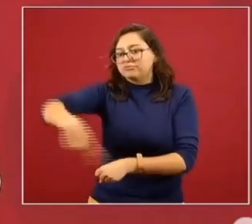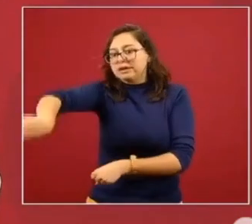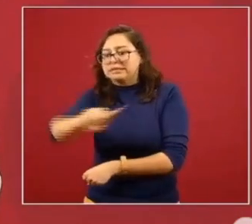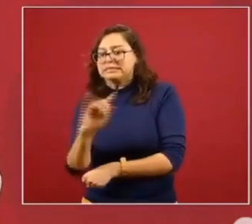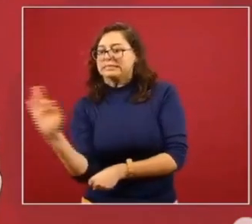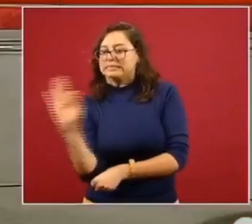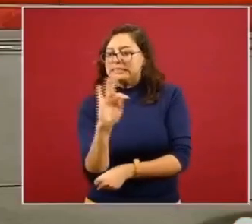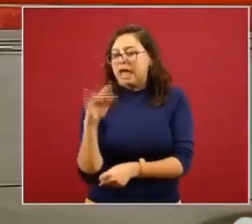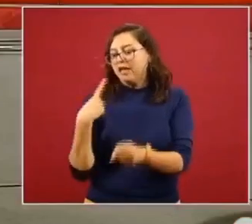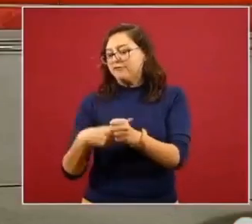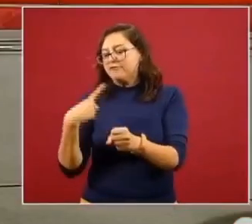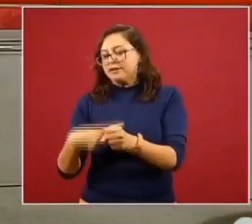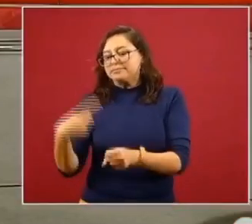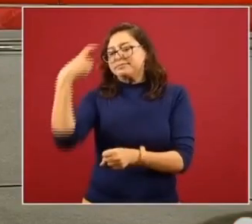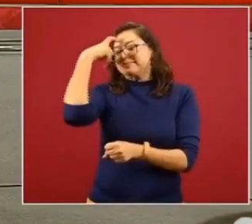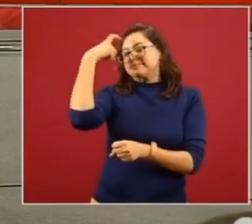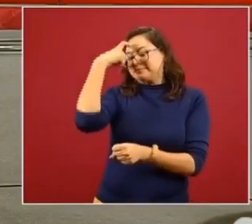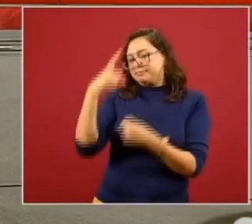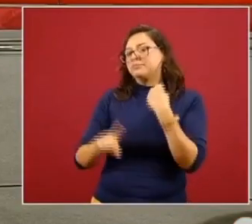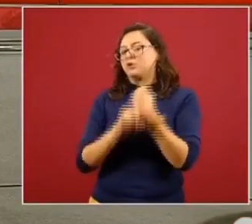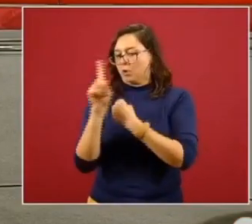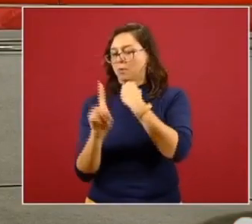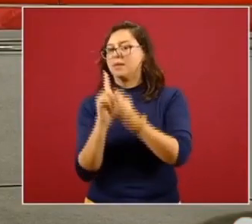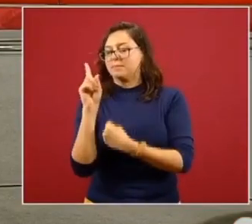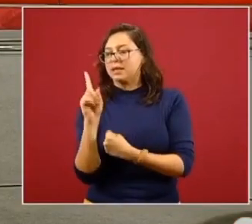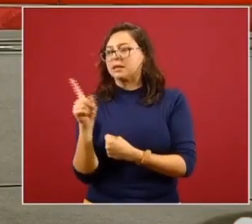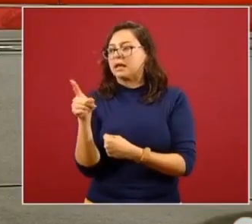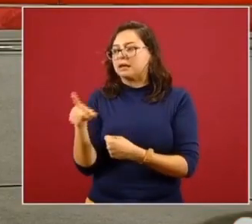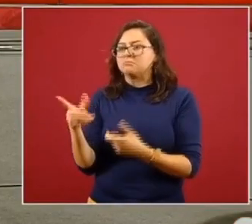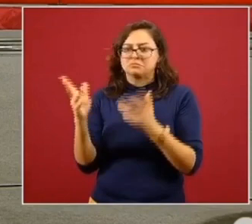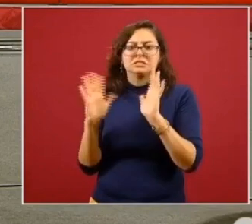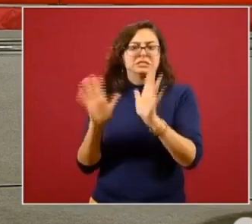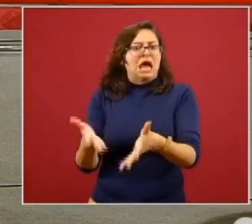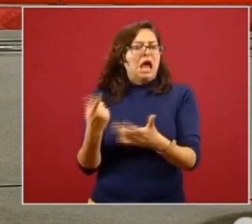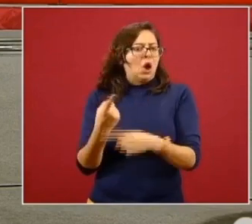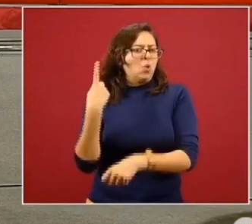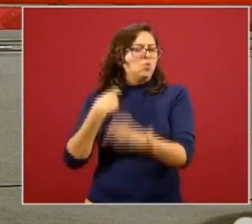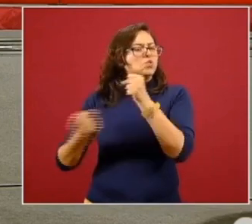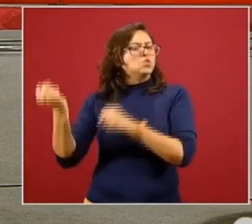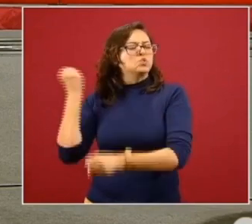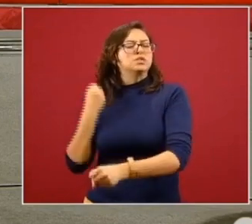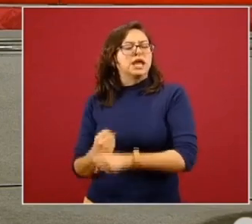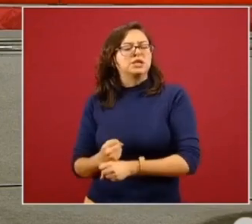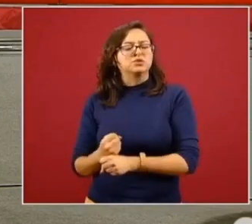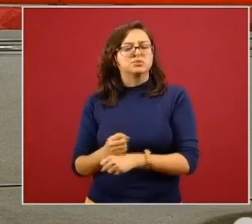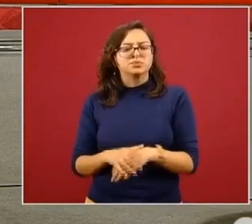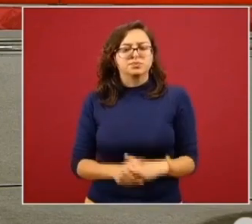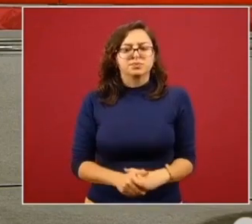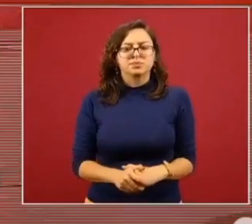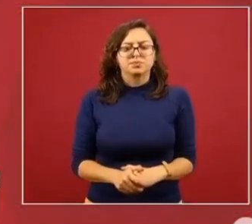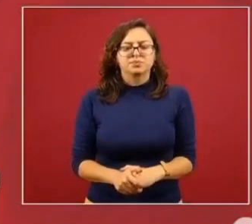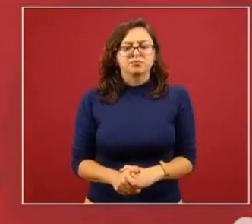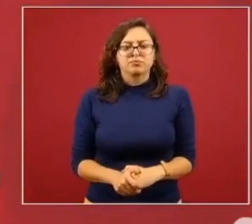signos de problema de salud mental en las y los alumnas y alumnos